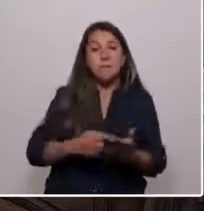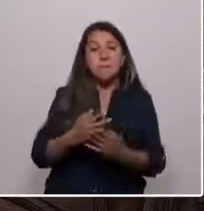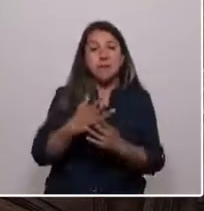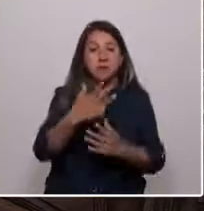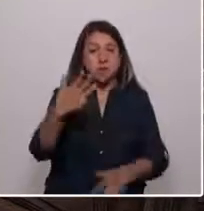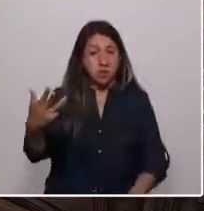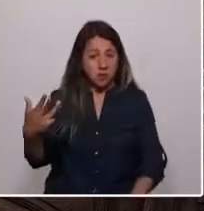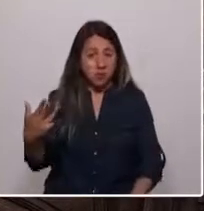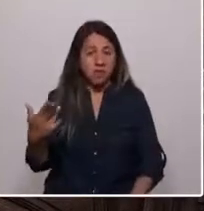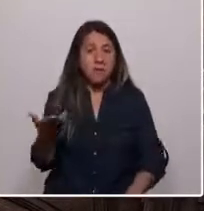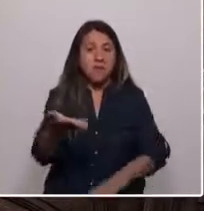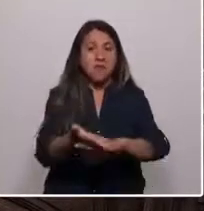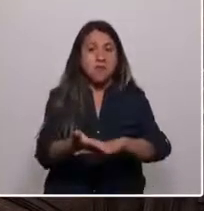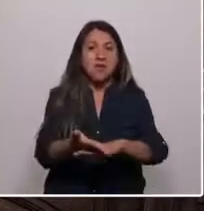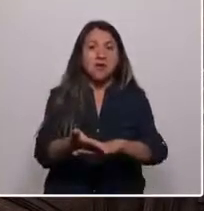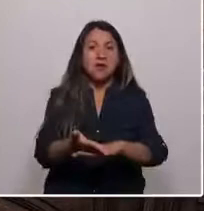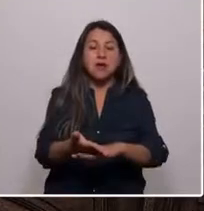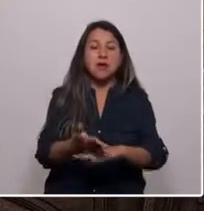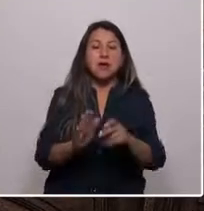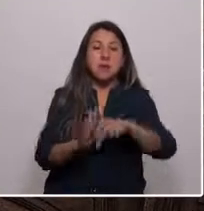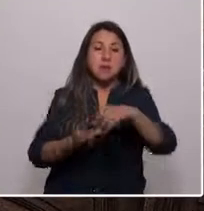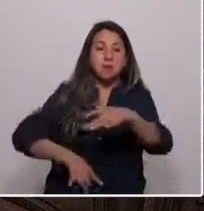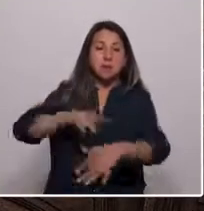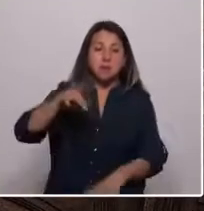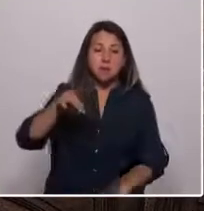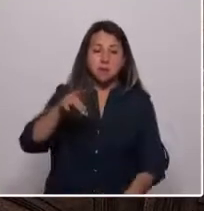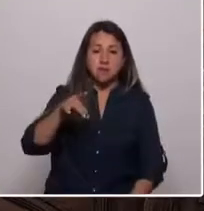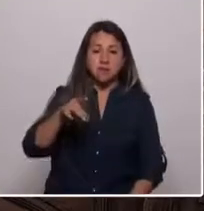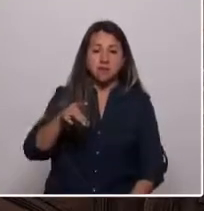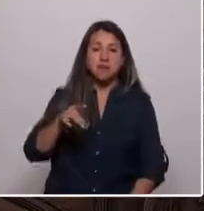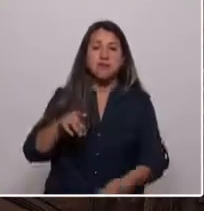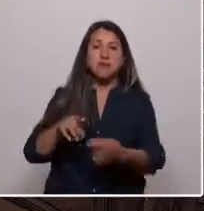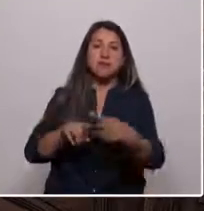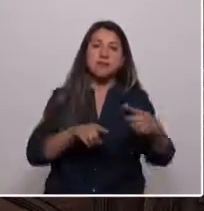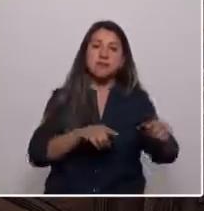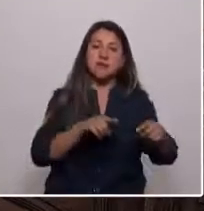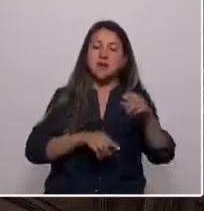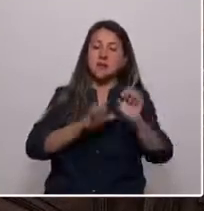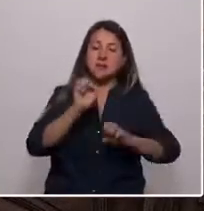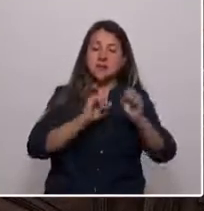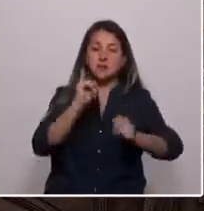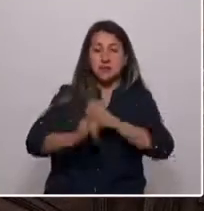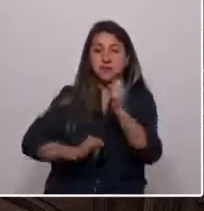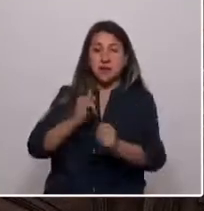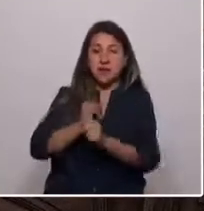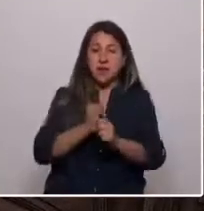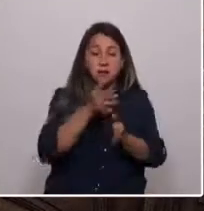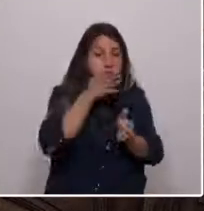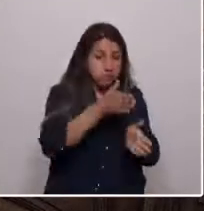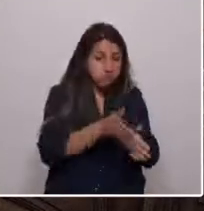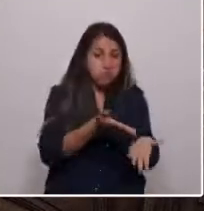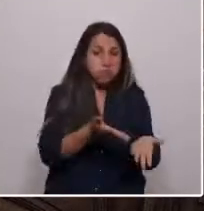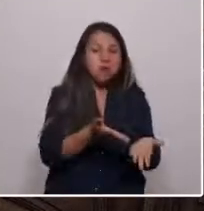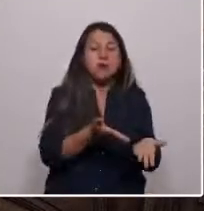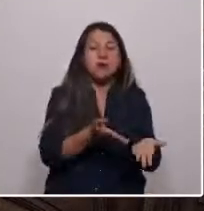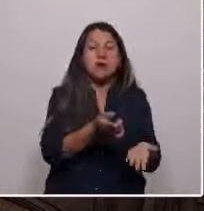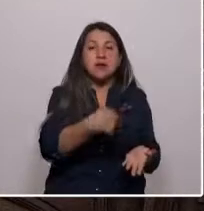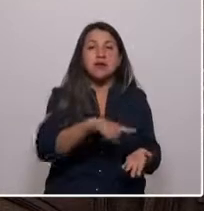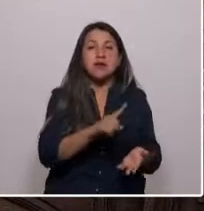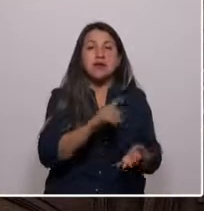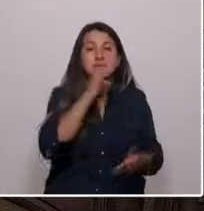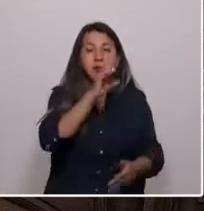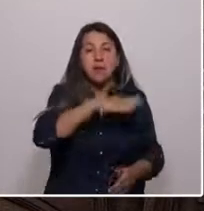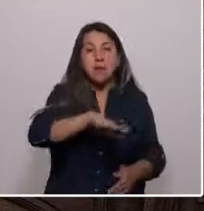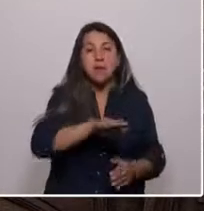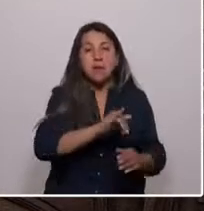fueron solicitadas en concesión por las empresas sanitarias multinacionales, que atienden el sector urbano y que su intención era avanzar hacia los